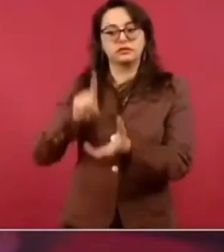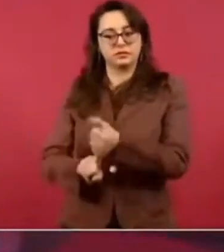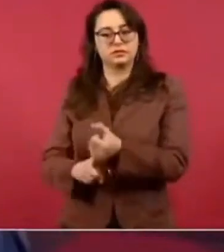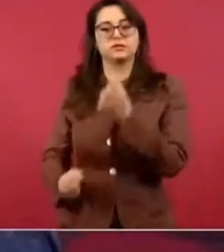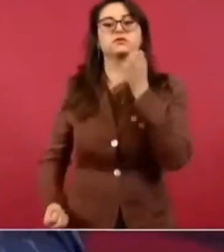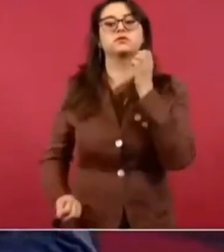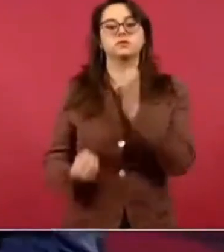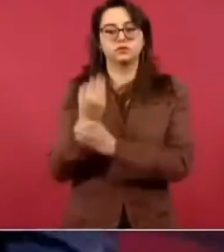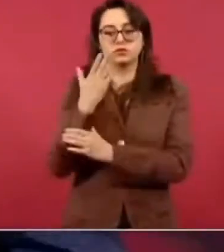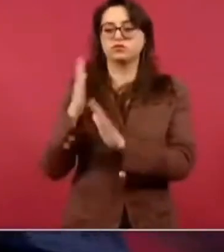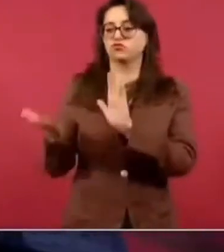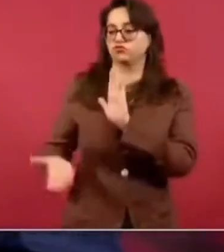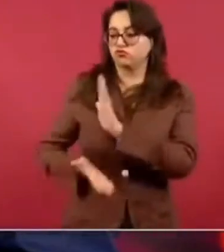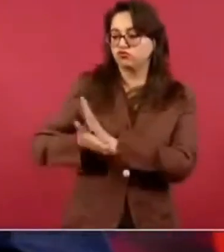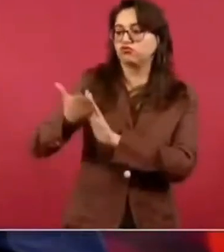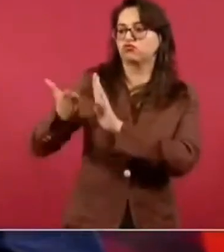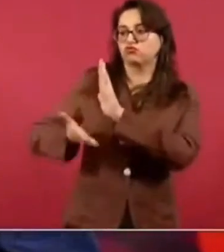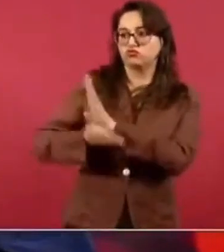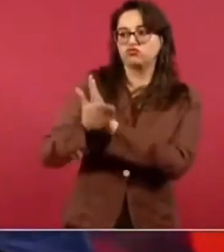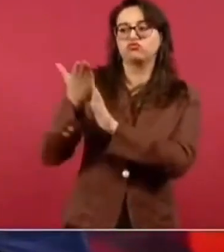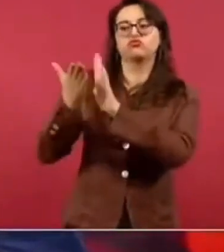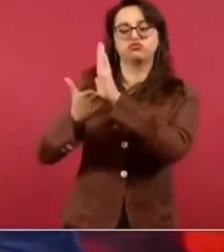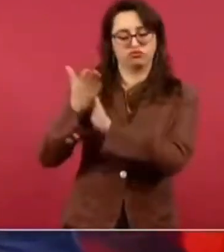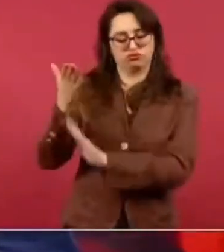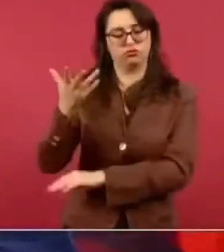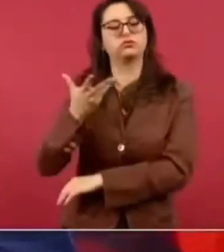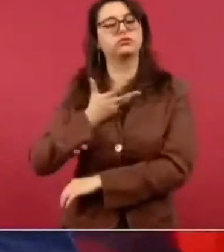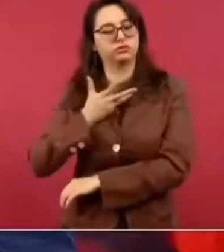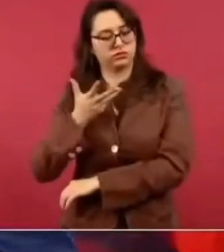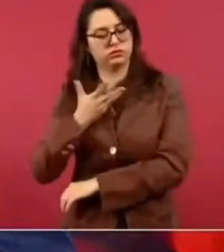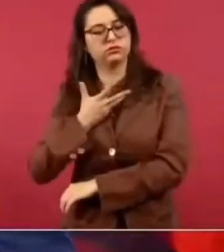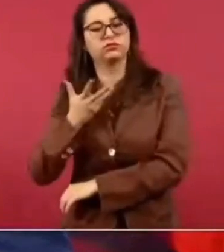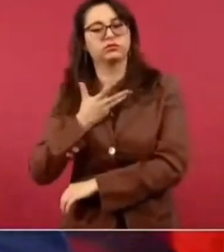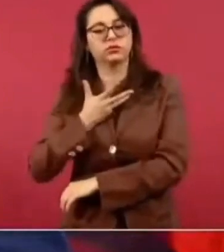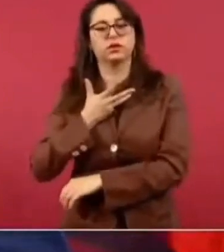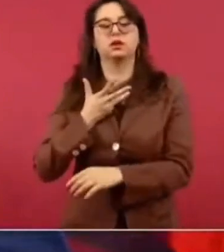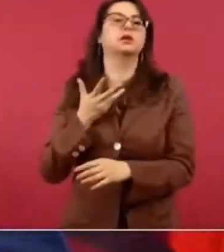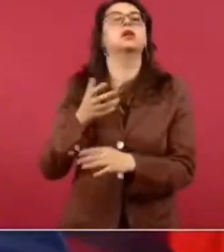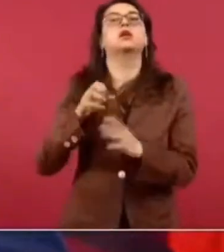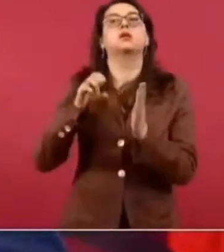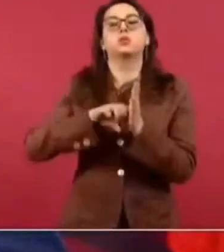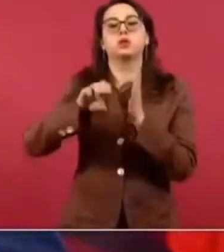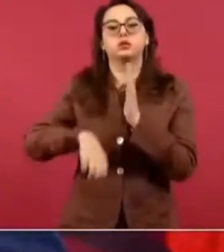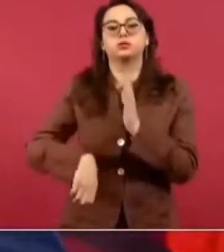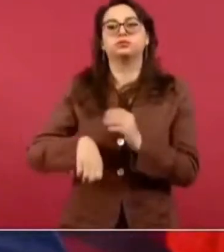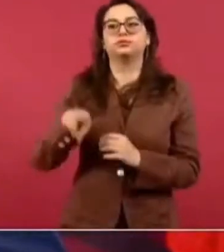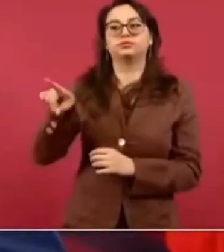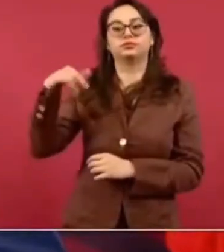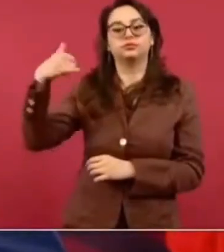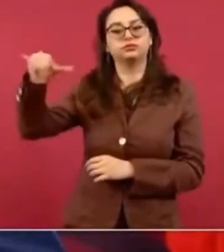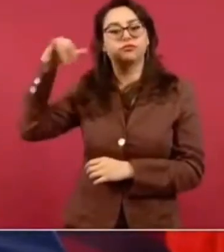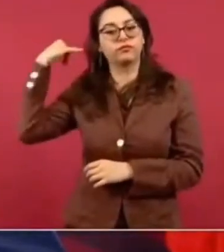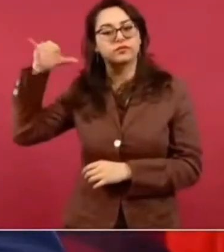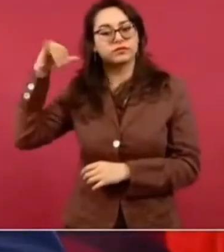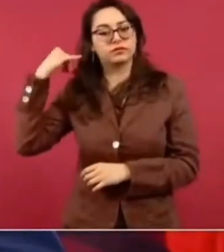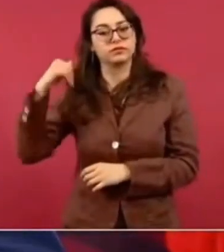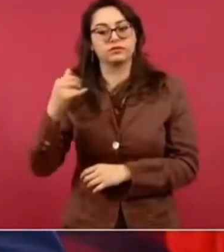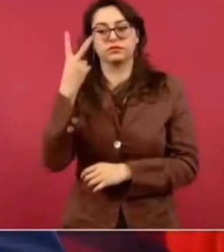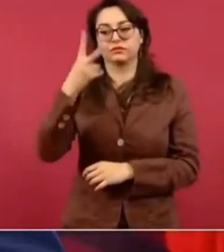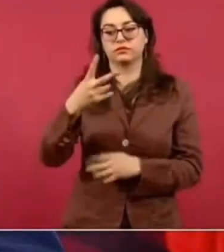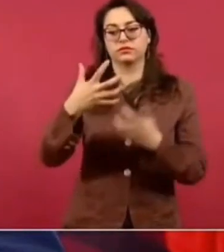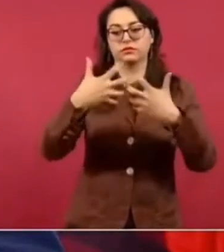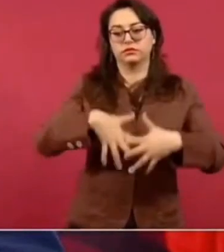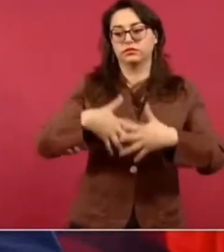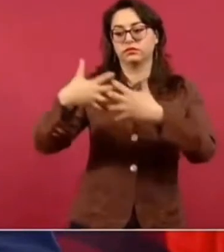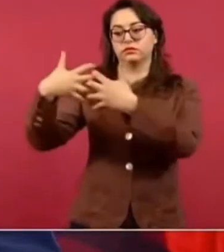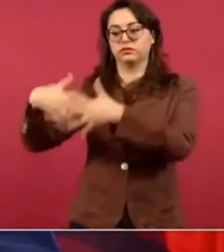de ciclo combinado en Yucatán por ejemplo dos grandes, una en Mérida, otra